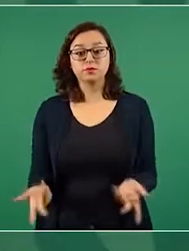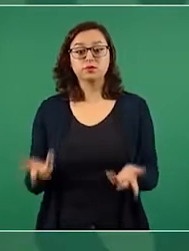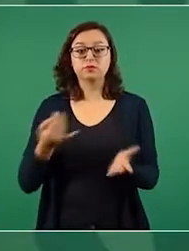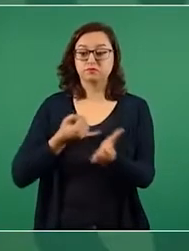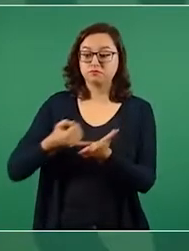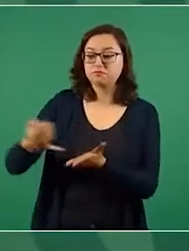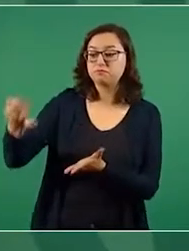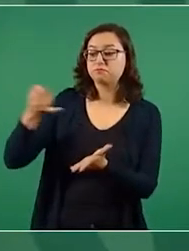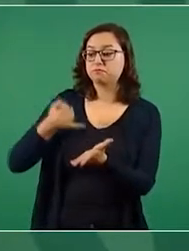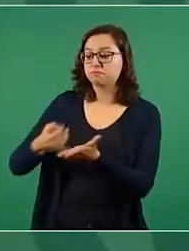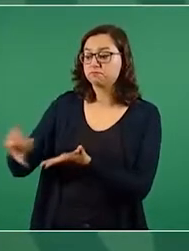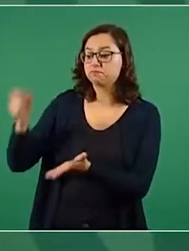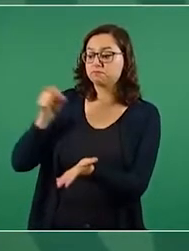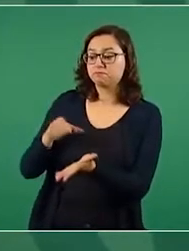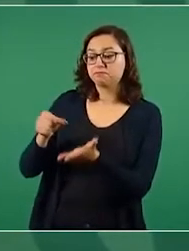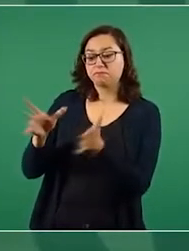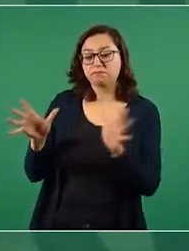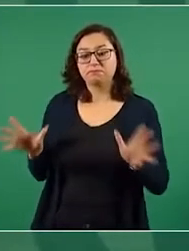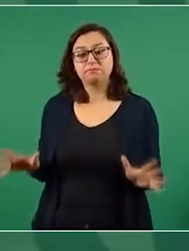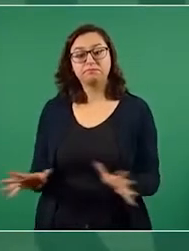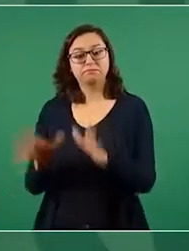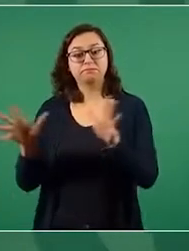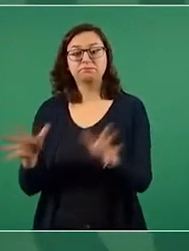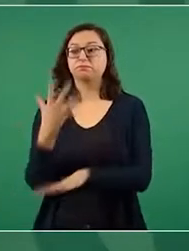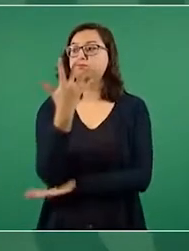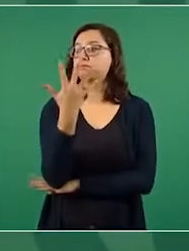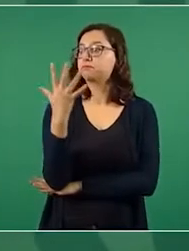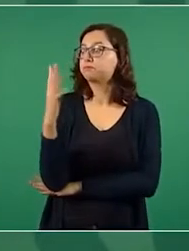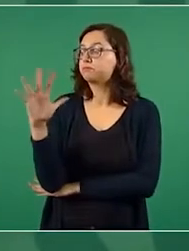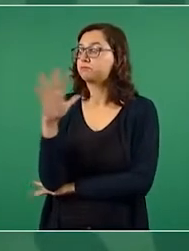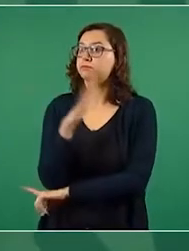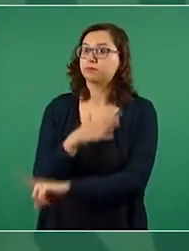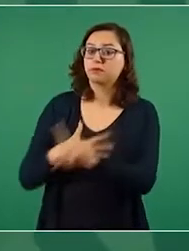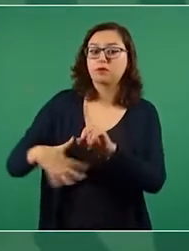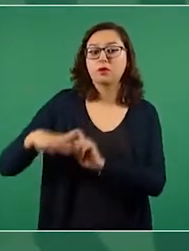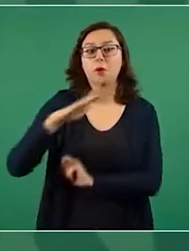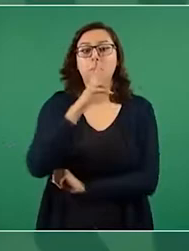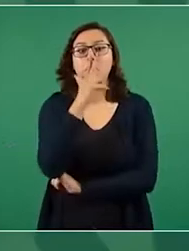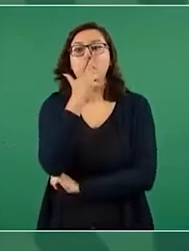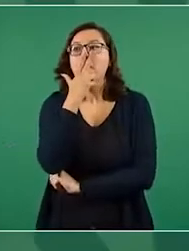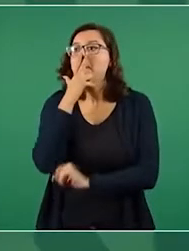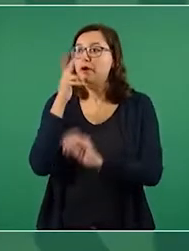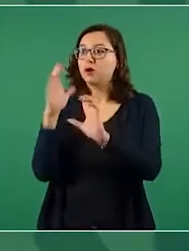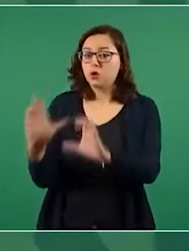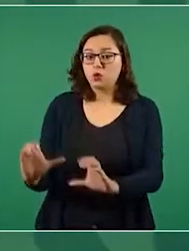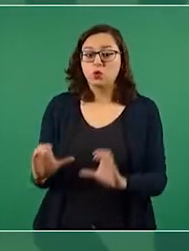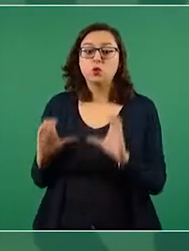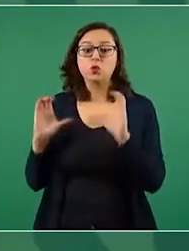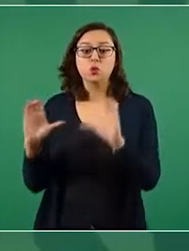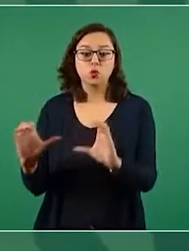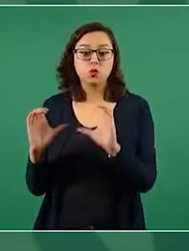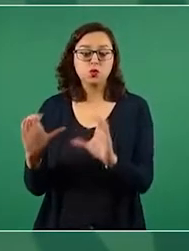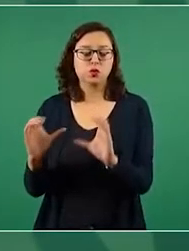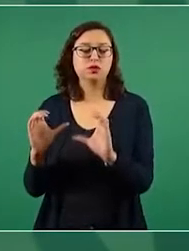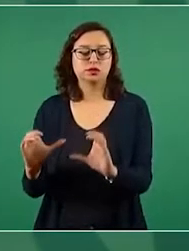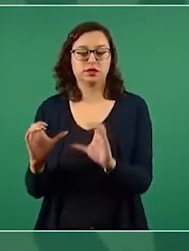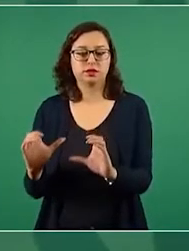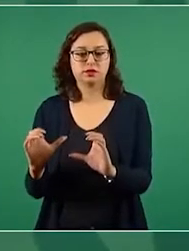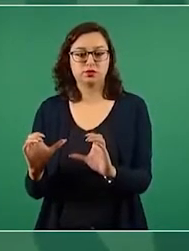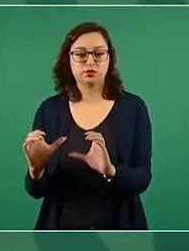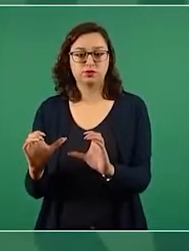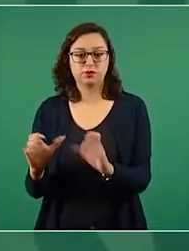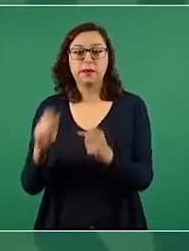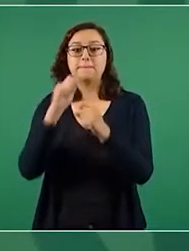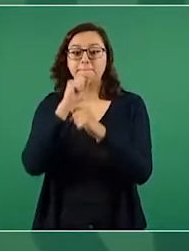cultivo que consideren y fomenten la conservación y aprovechamiento sustentable de los recursos naturales